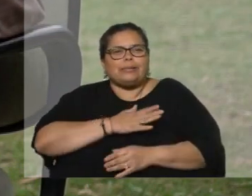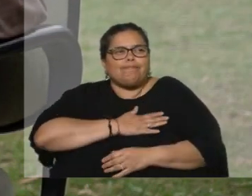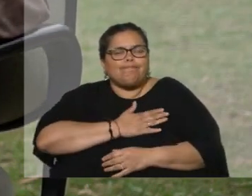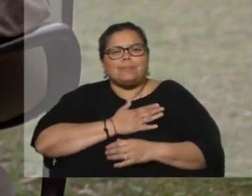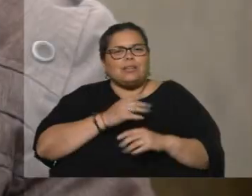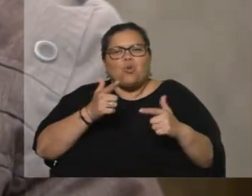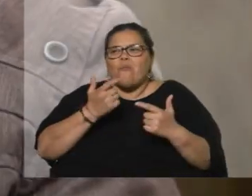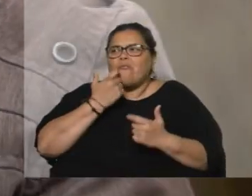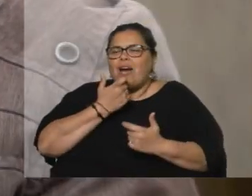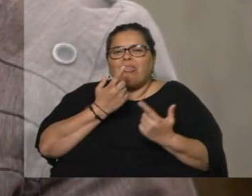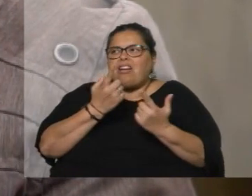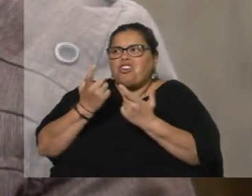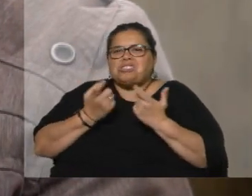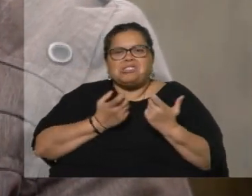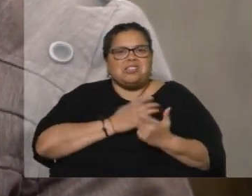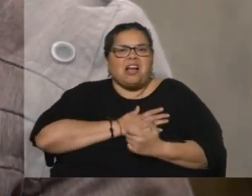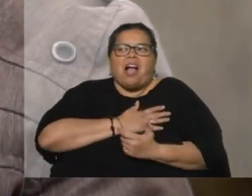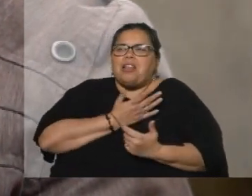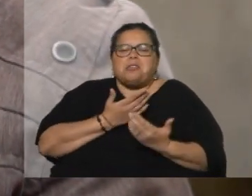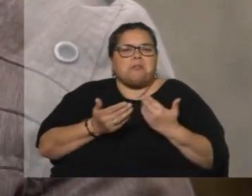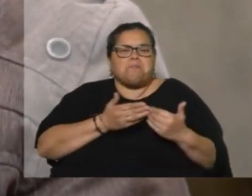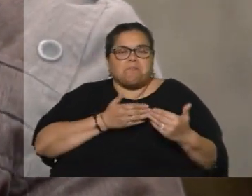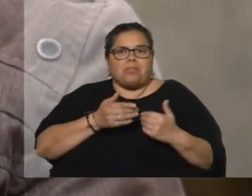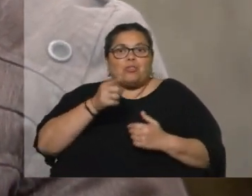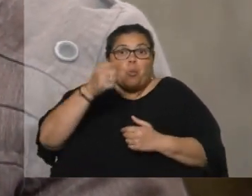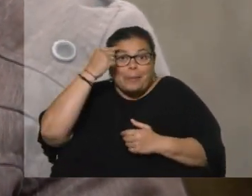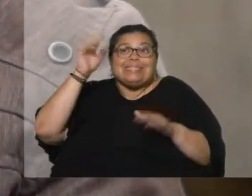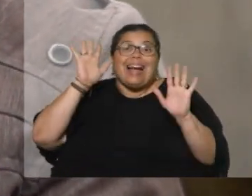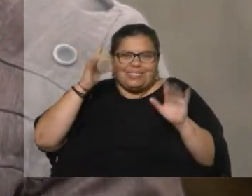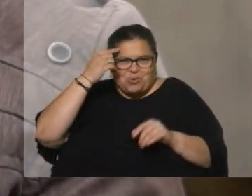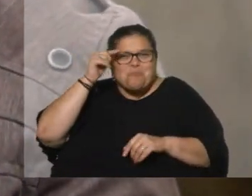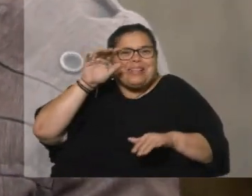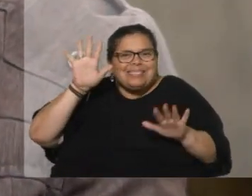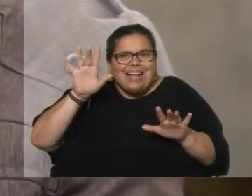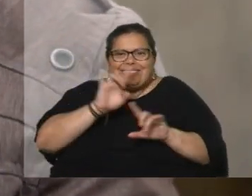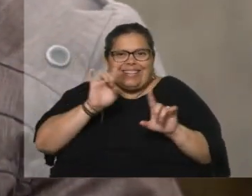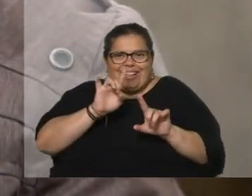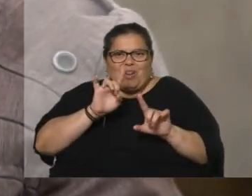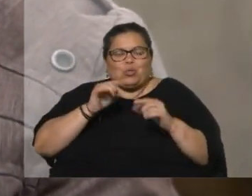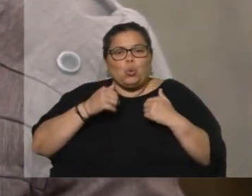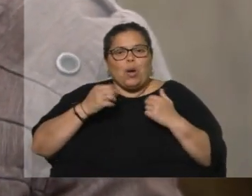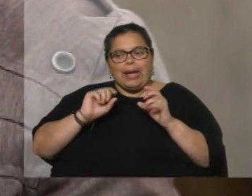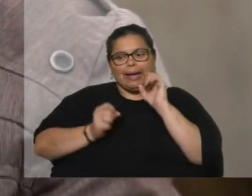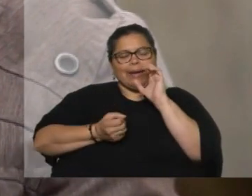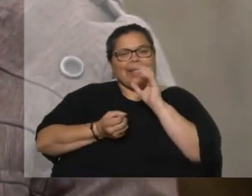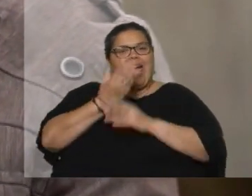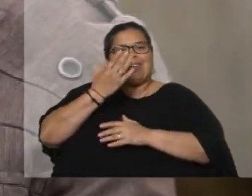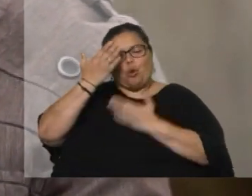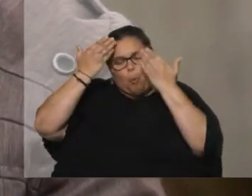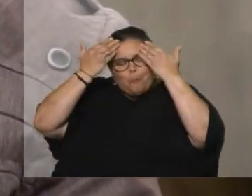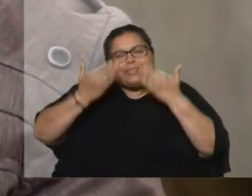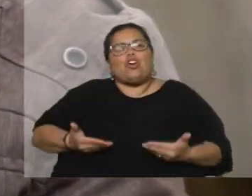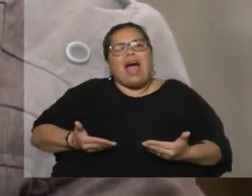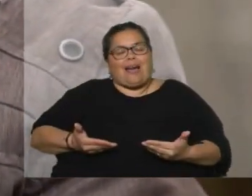cariño, ya no te hace falta el afecto. ¿O creés que no te hace falta? Creés. El personaje que te inventás cree que no le hace falta.